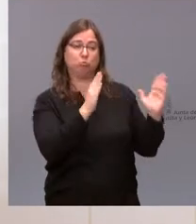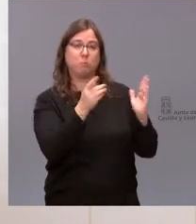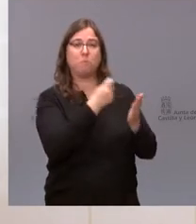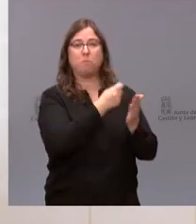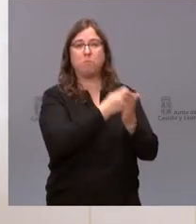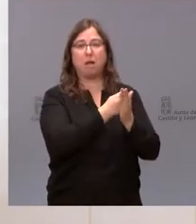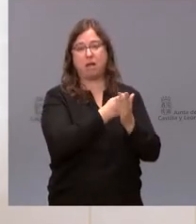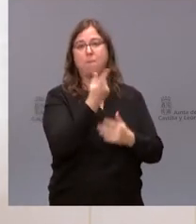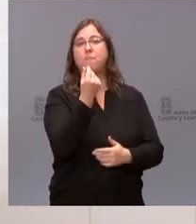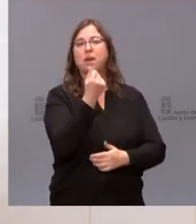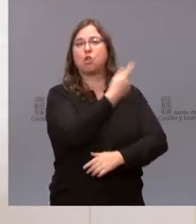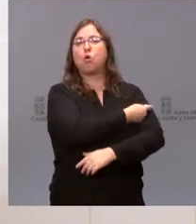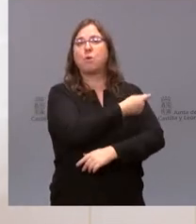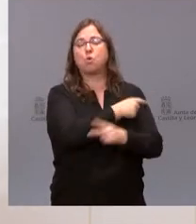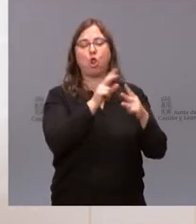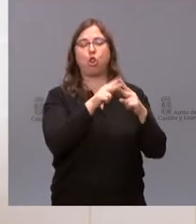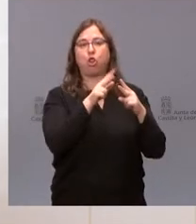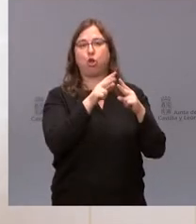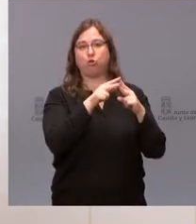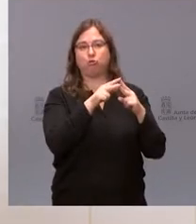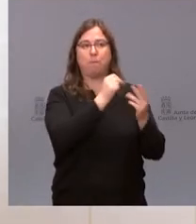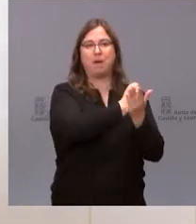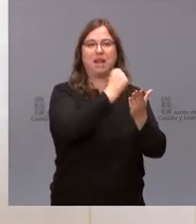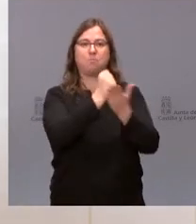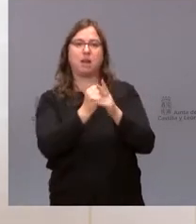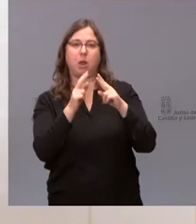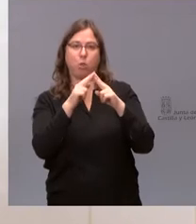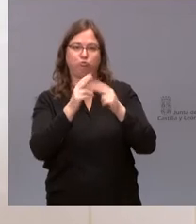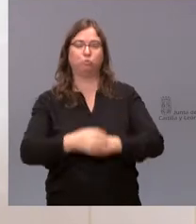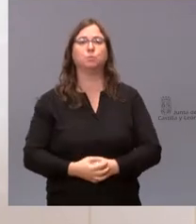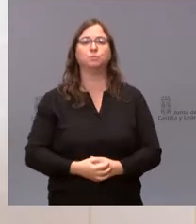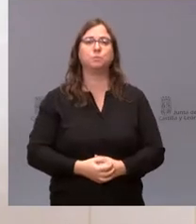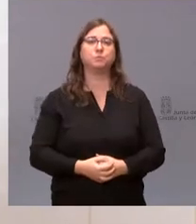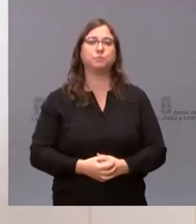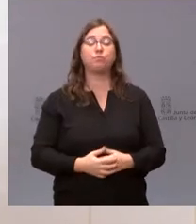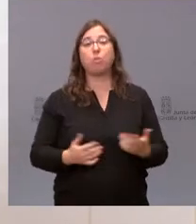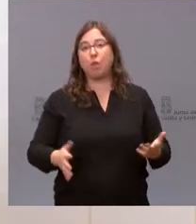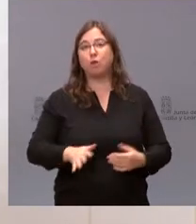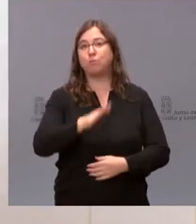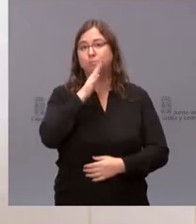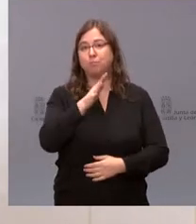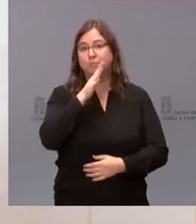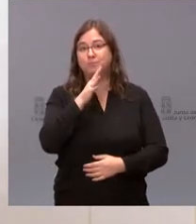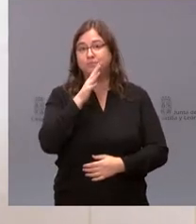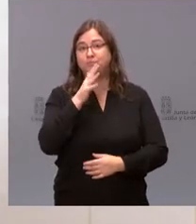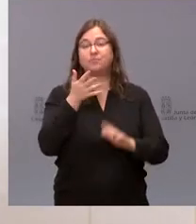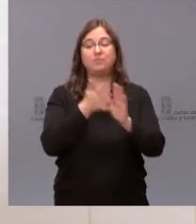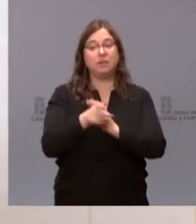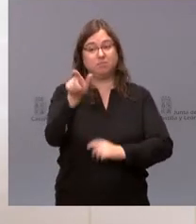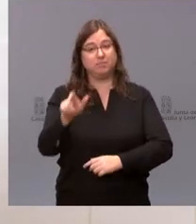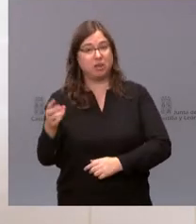precio que tenían las dos marcas comercializadas. Y por eso el 30%